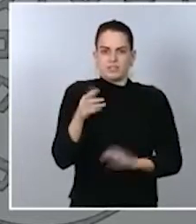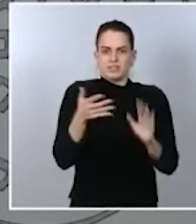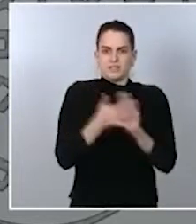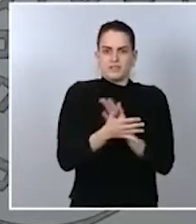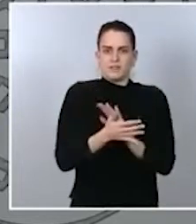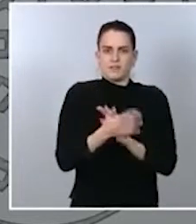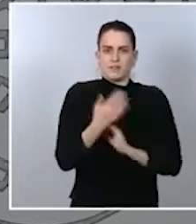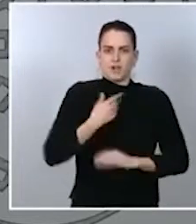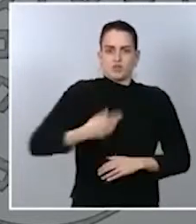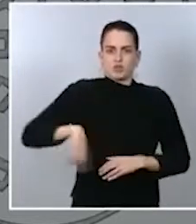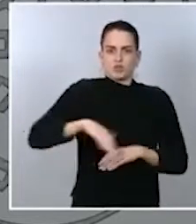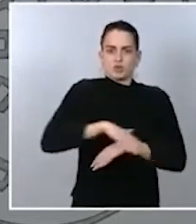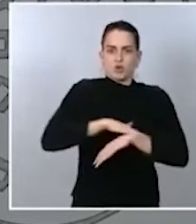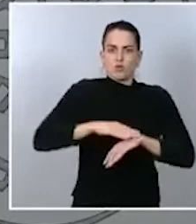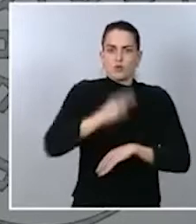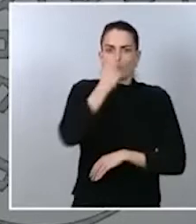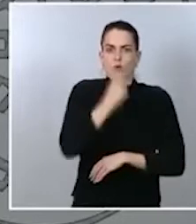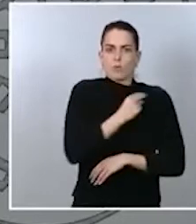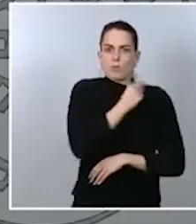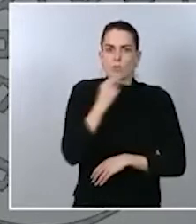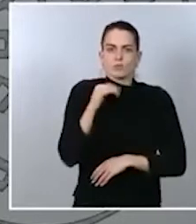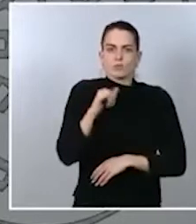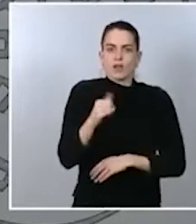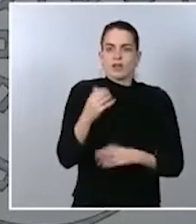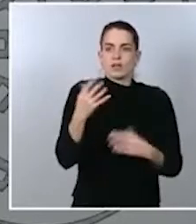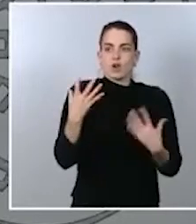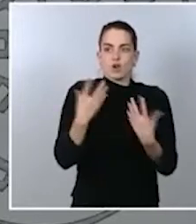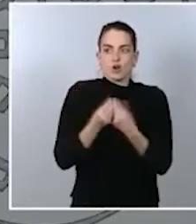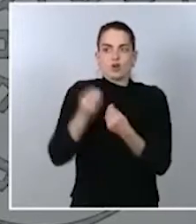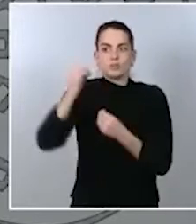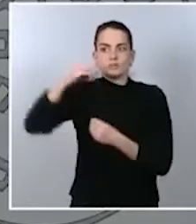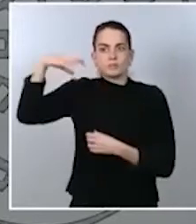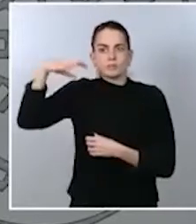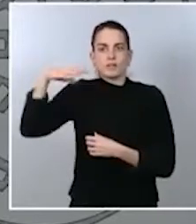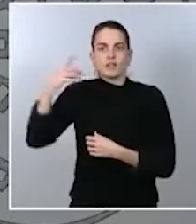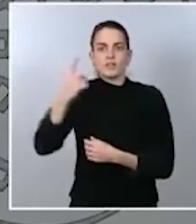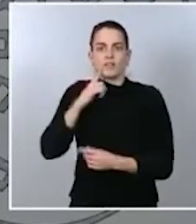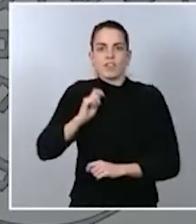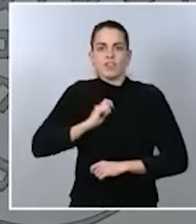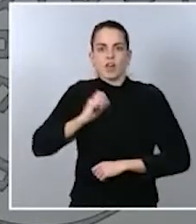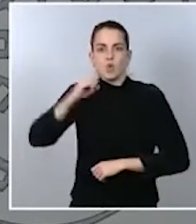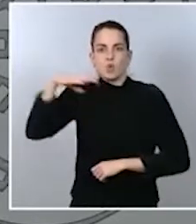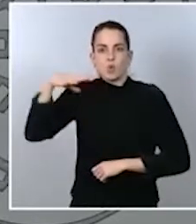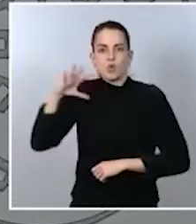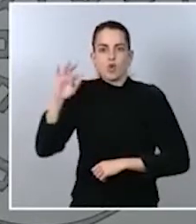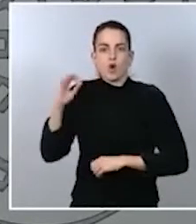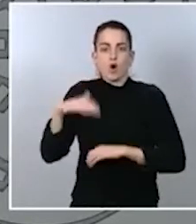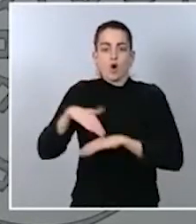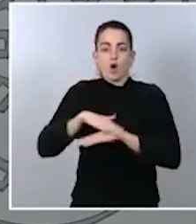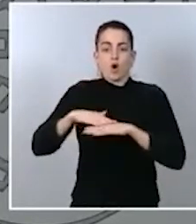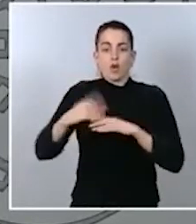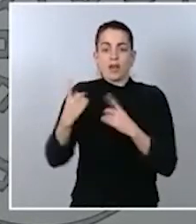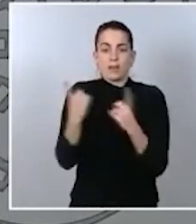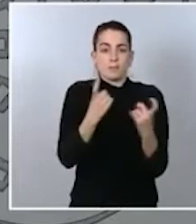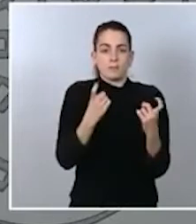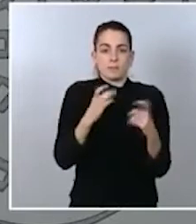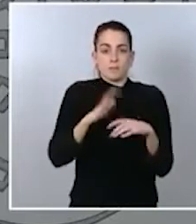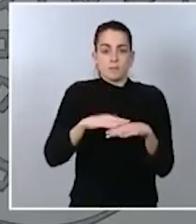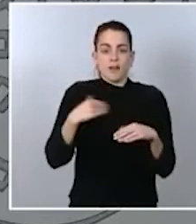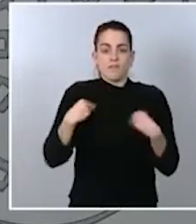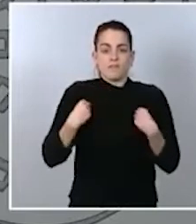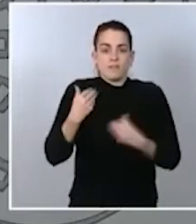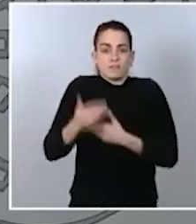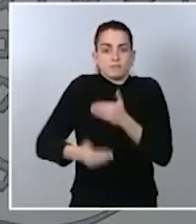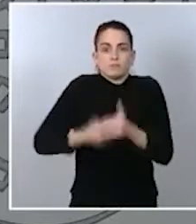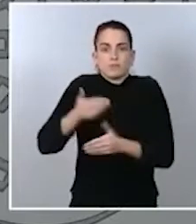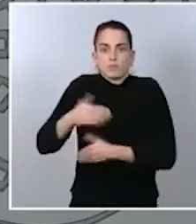gobierno con el suministro de lo que son elementos básicos para la vida cotidiana no solamente